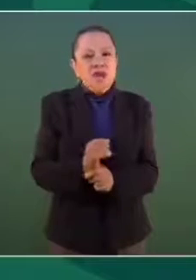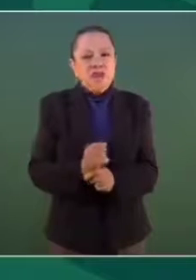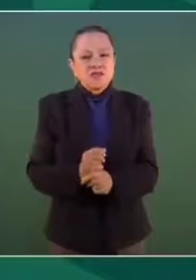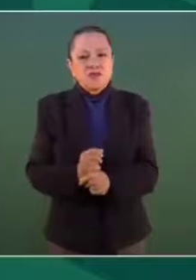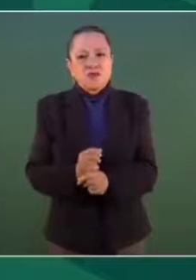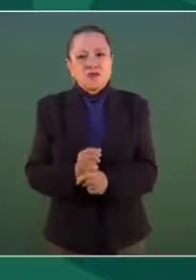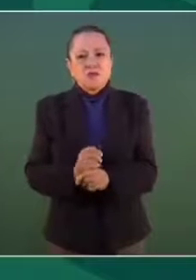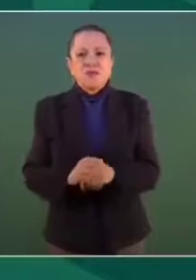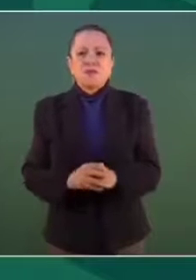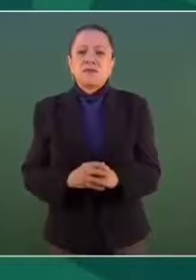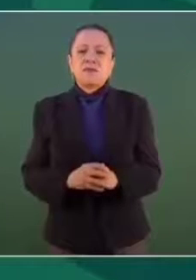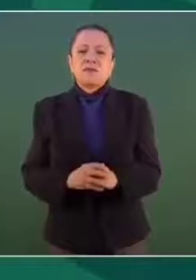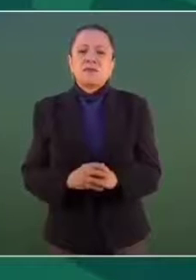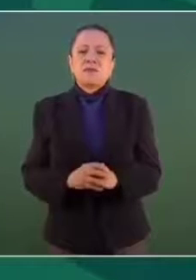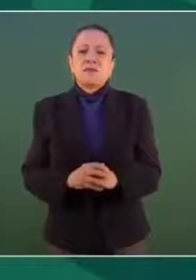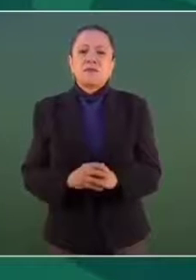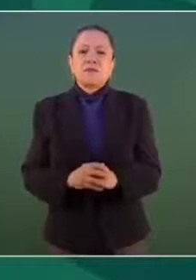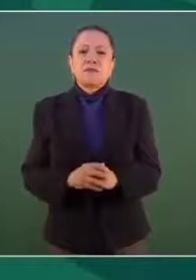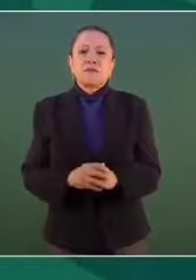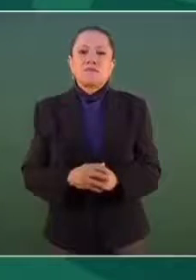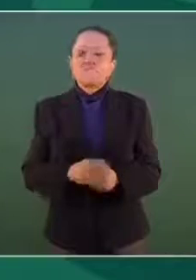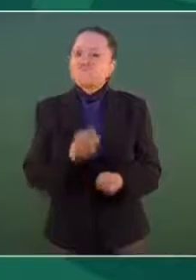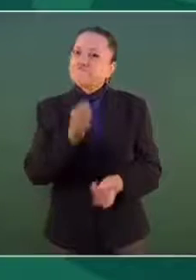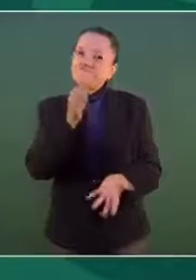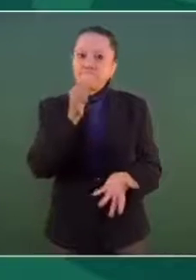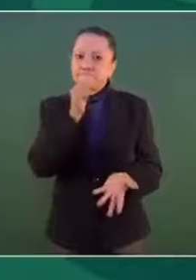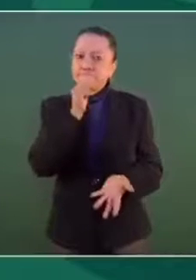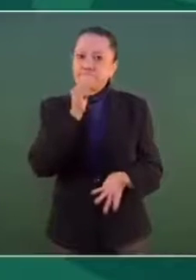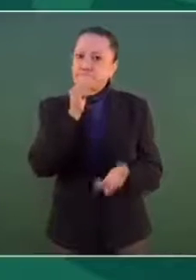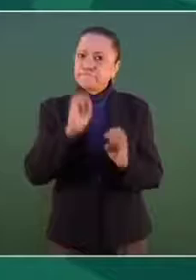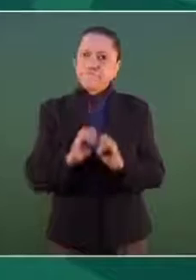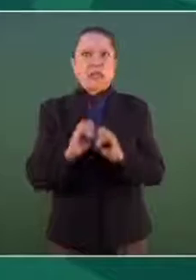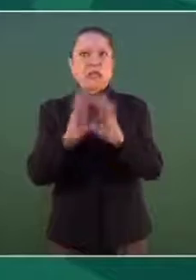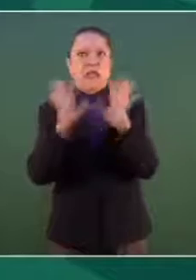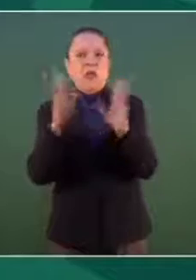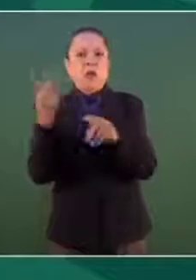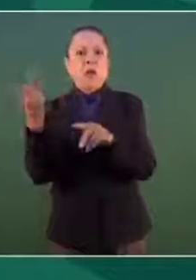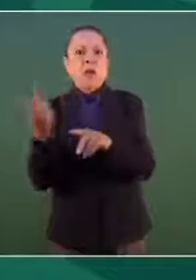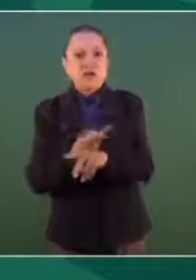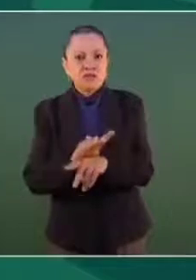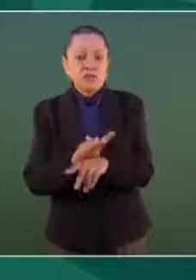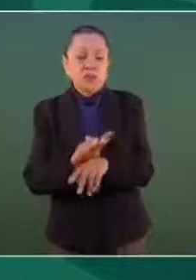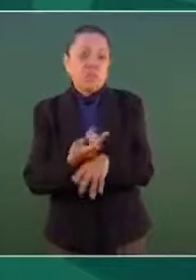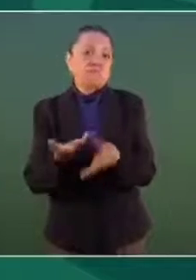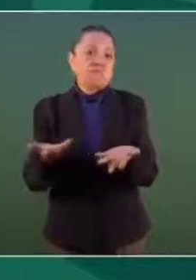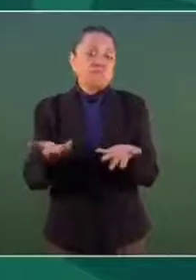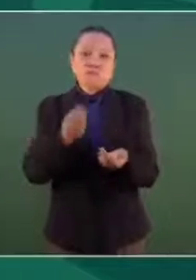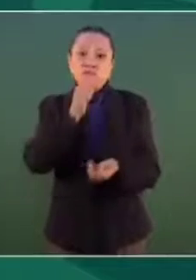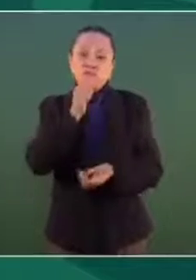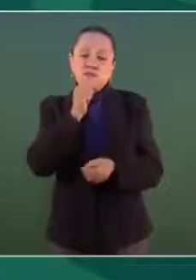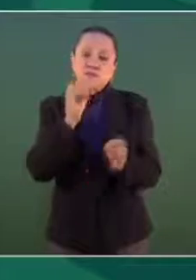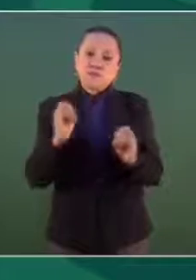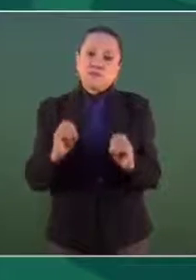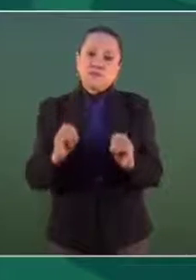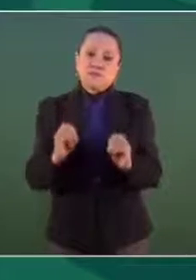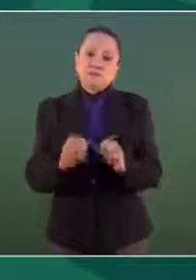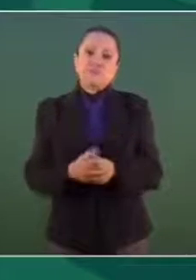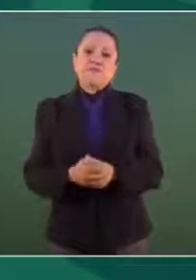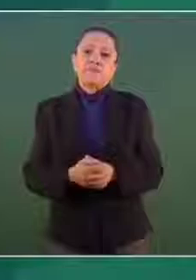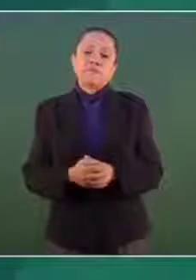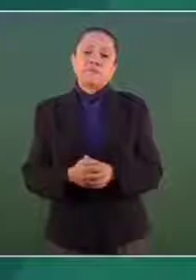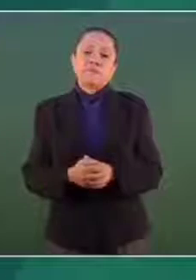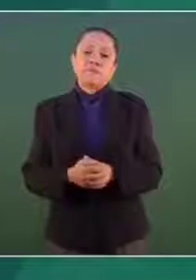todavía no está claro lo que sucedió. Hay,